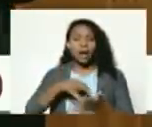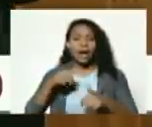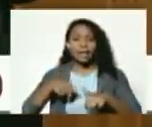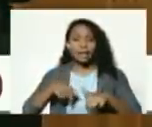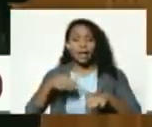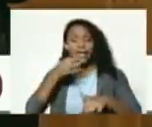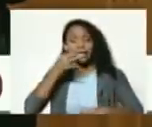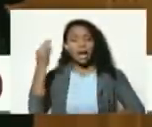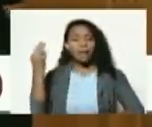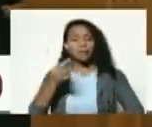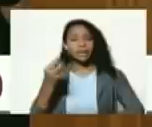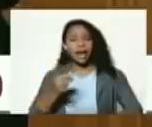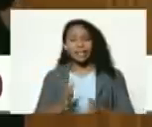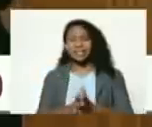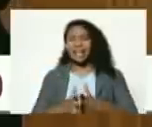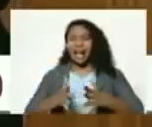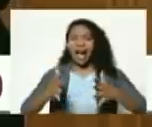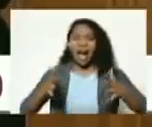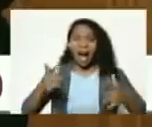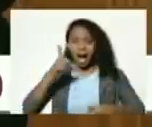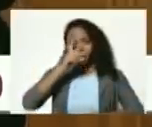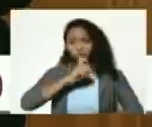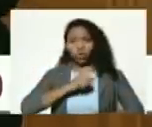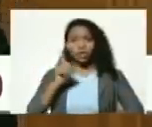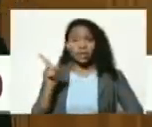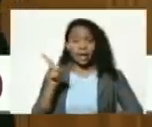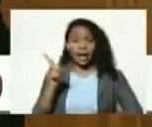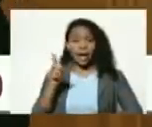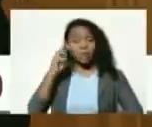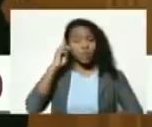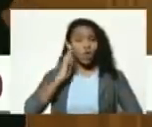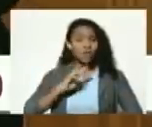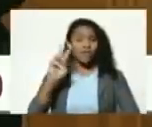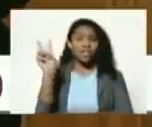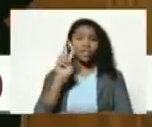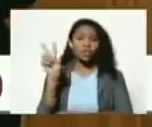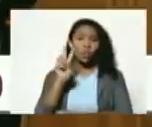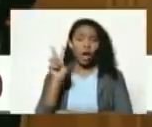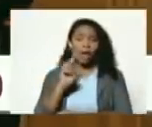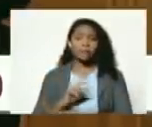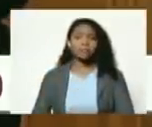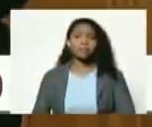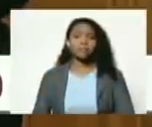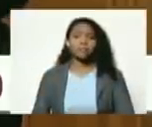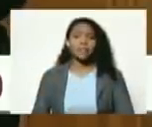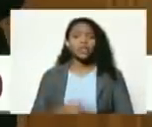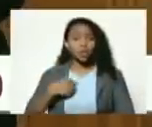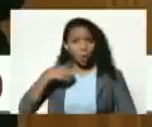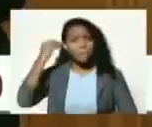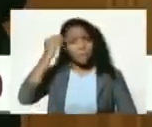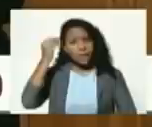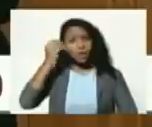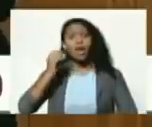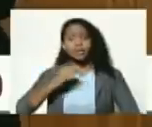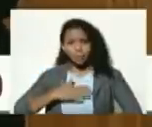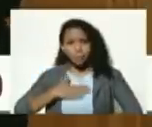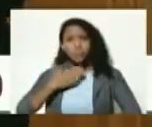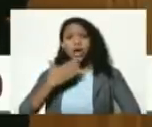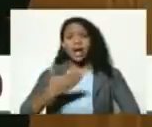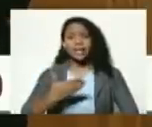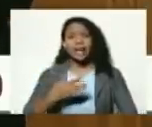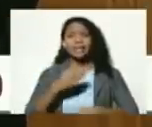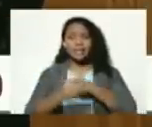es realmente el gran el gran año del Bolívar venezolano pienso que valdría la pena pues que